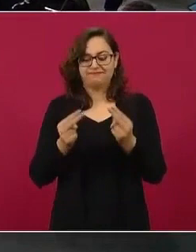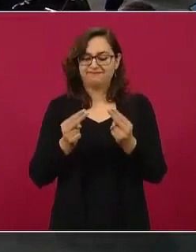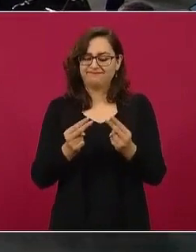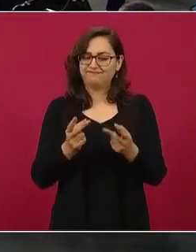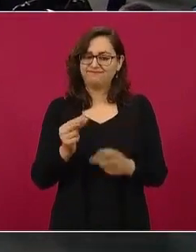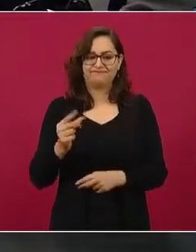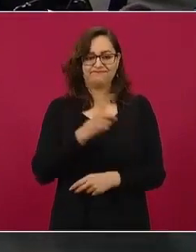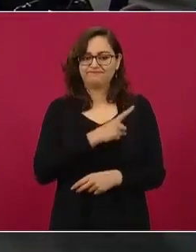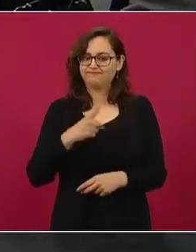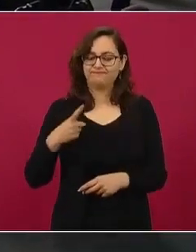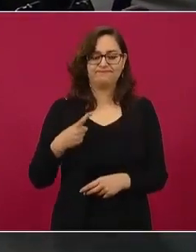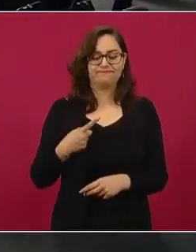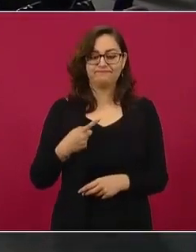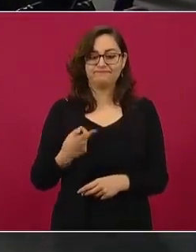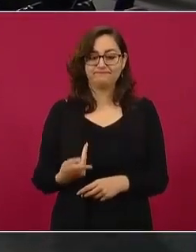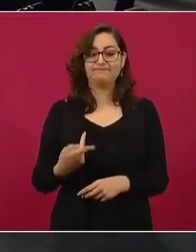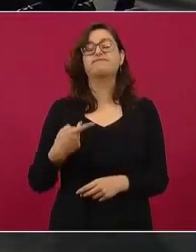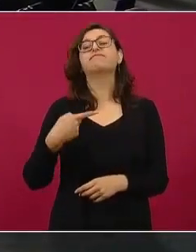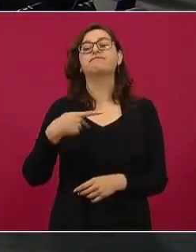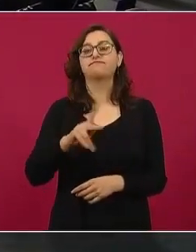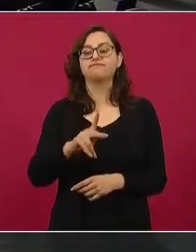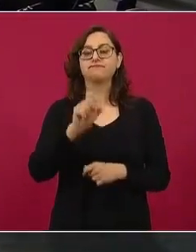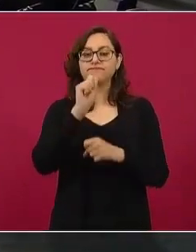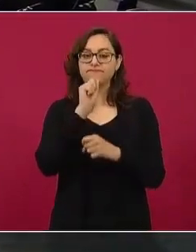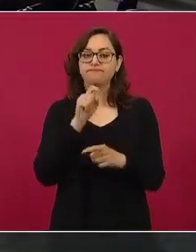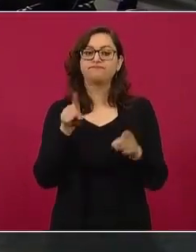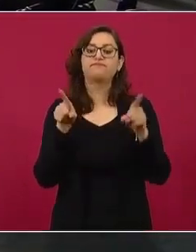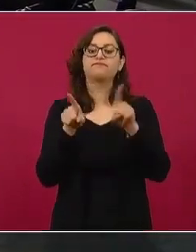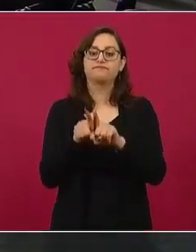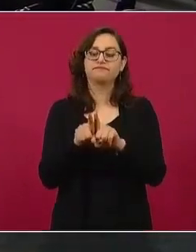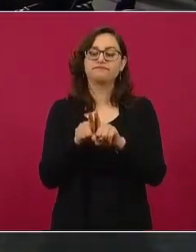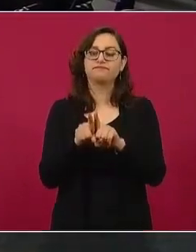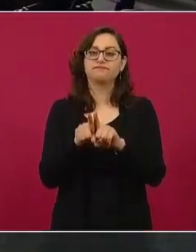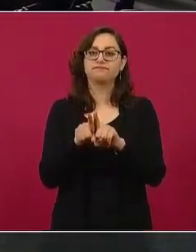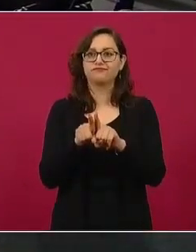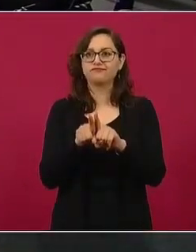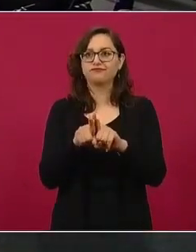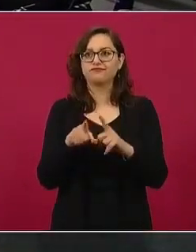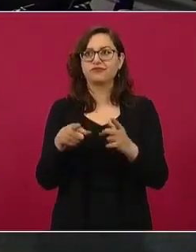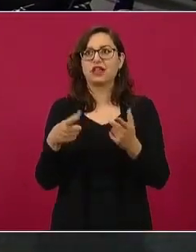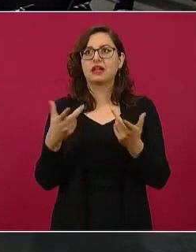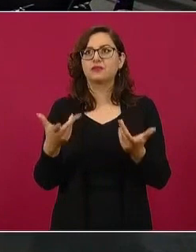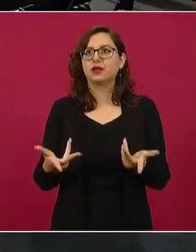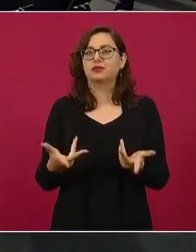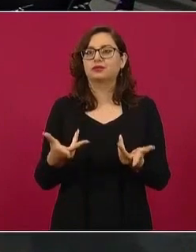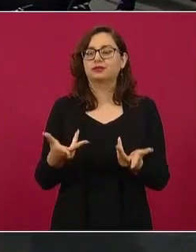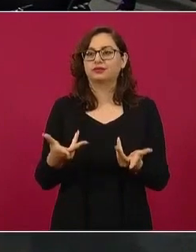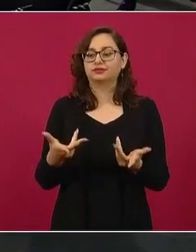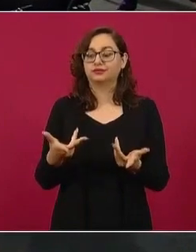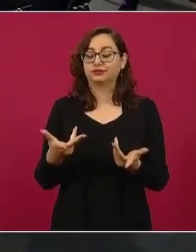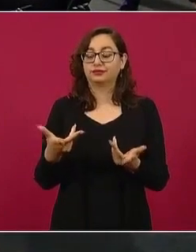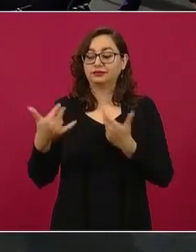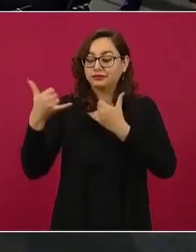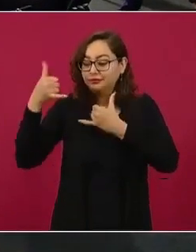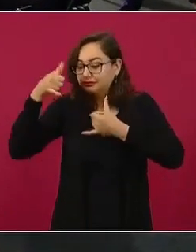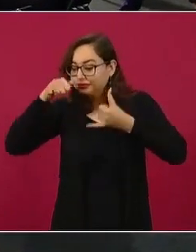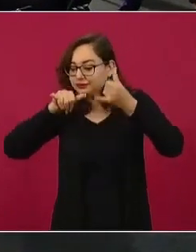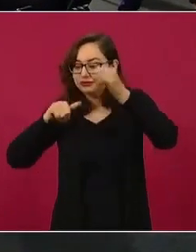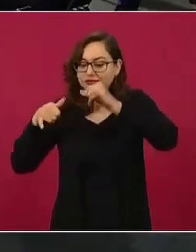epidemia, también hay un riesgo en la utilidad o la veracidad de los resultados del laboratorio.